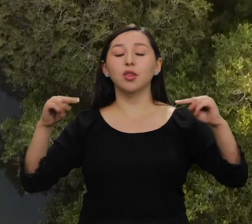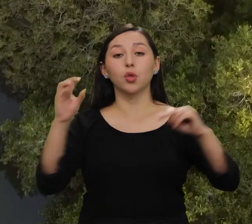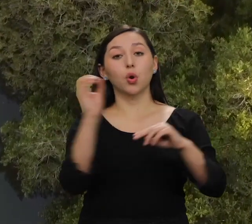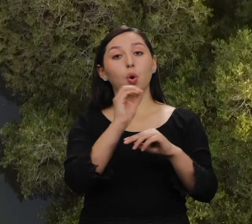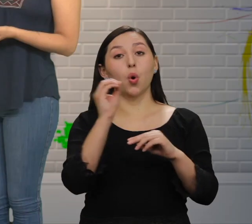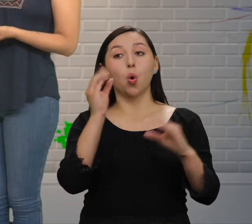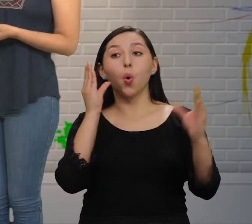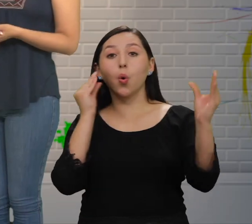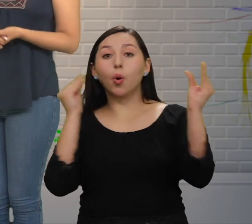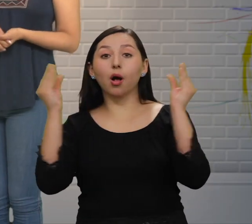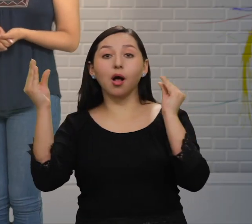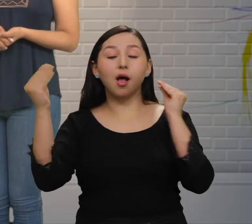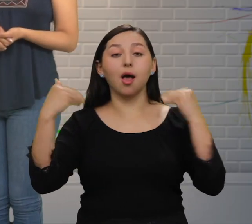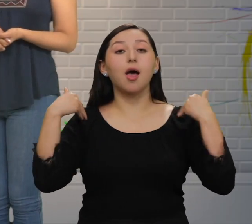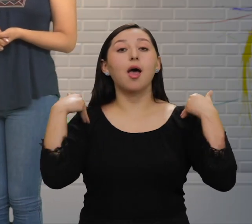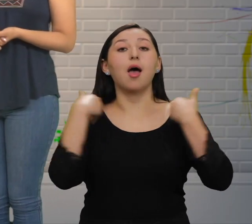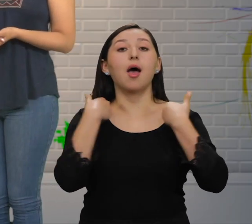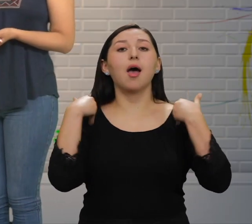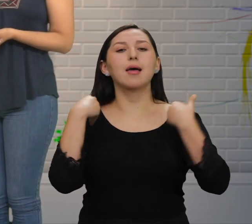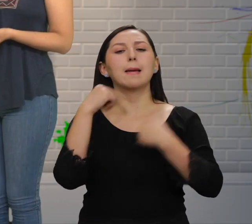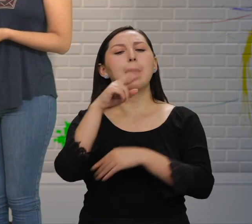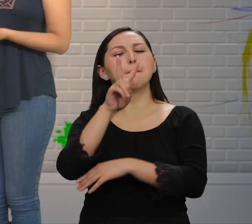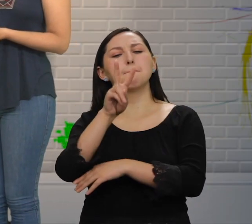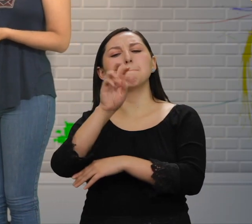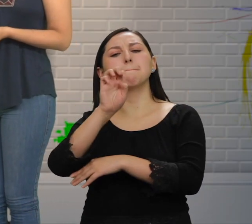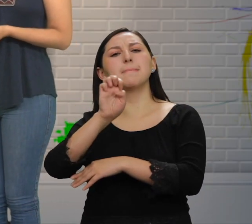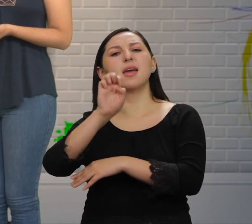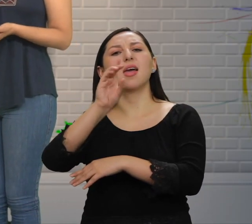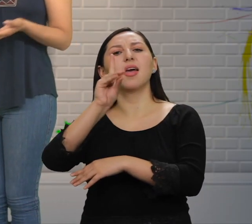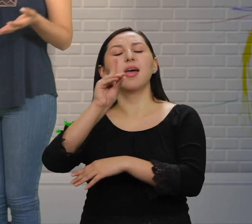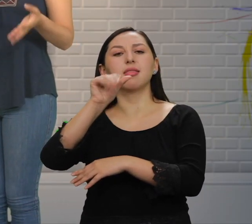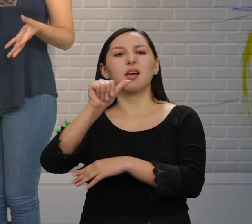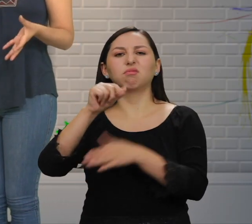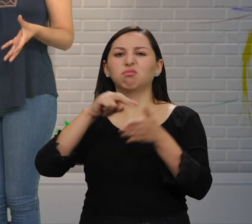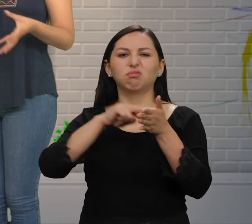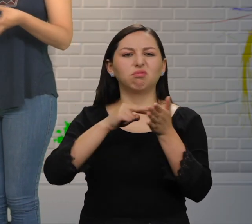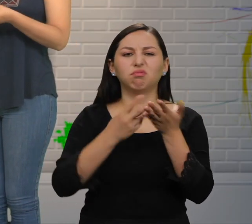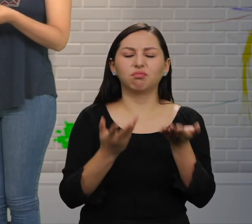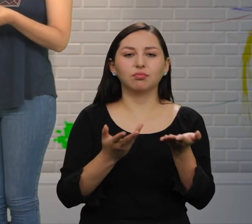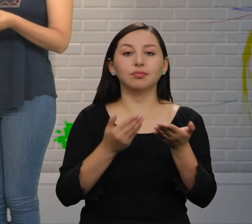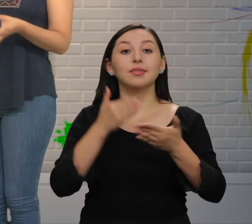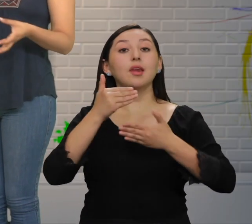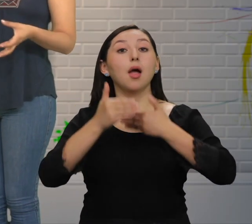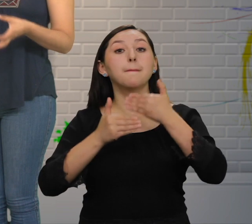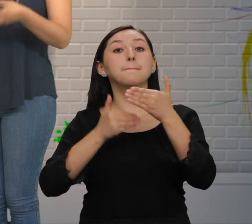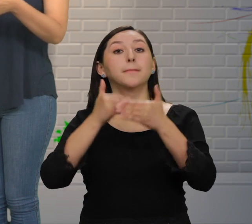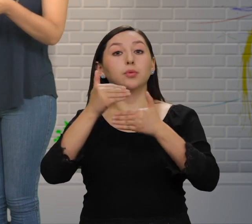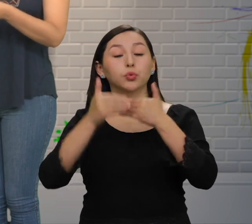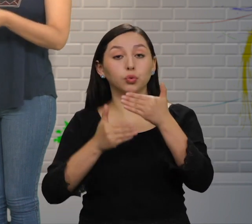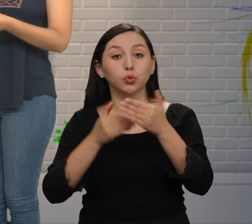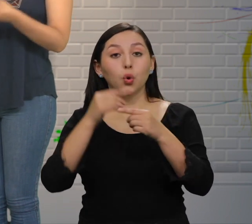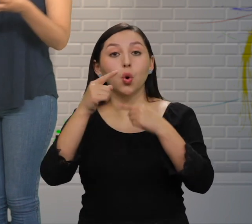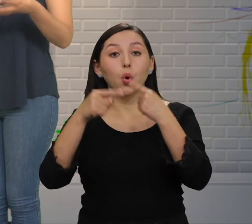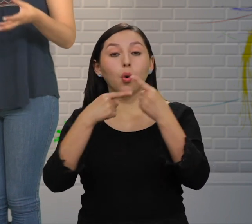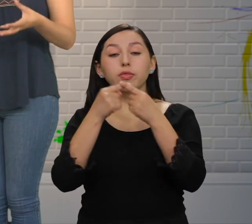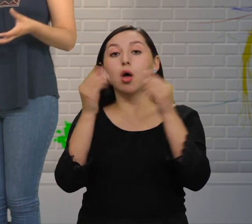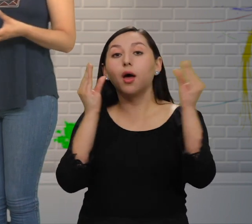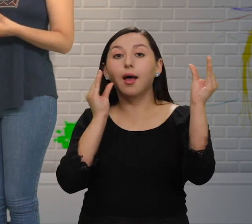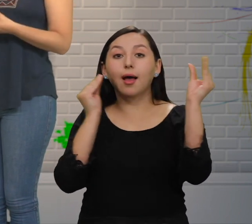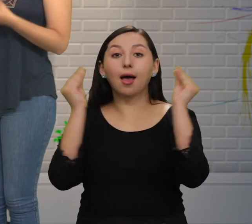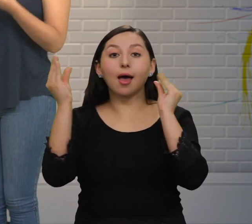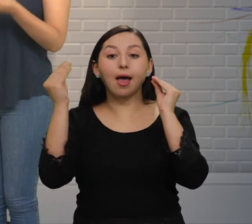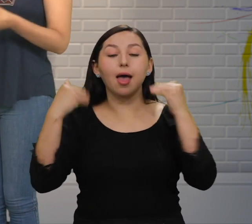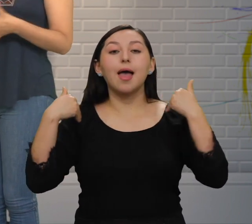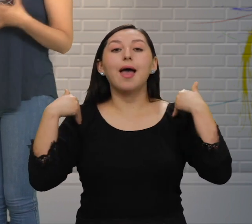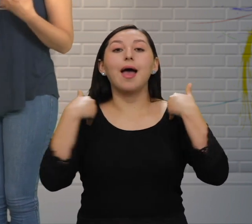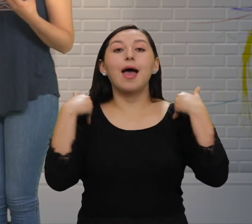épocas de veda La veda, la veda He escuchado mucho la veda ¿Qué es la veda? Pues la veda es un proceso donde los moluscos o los cangrejos